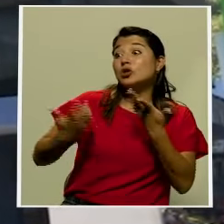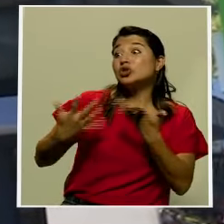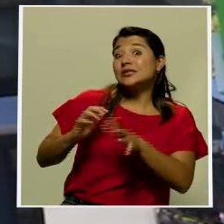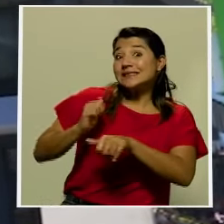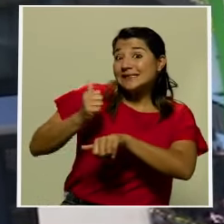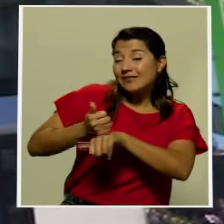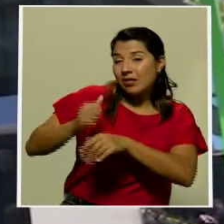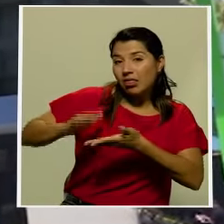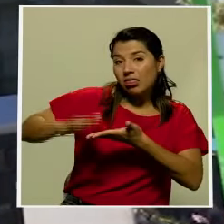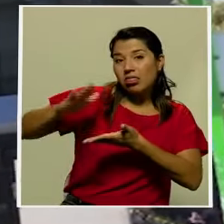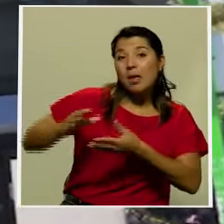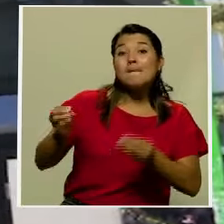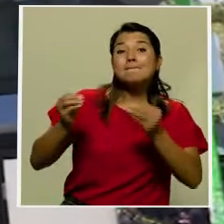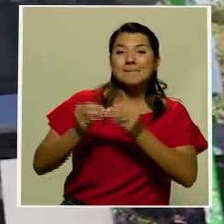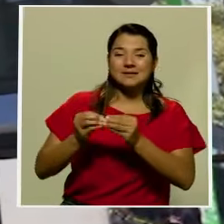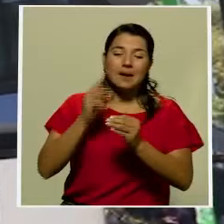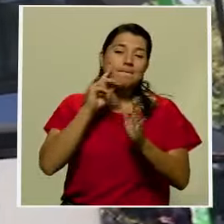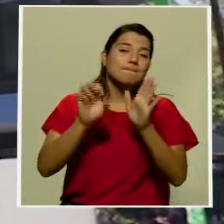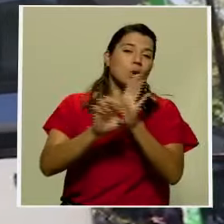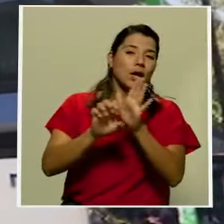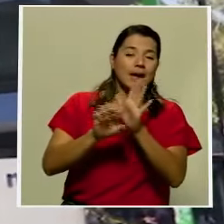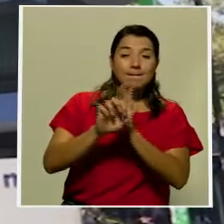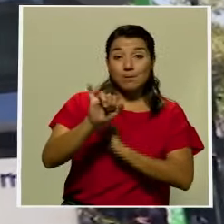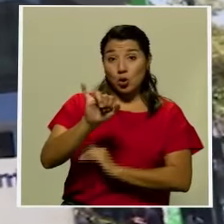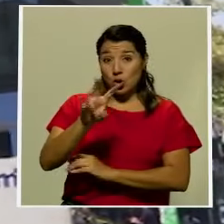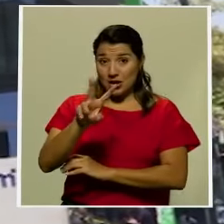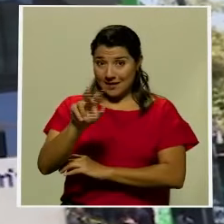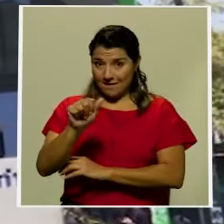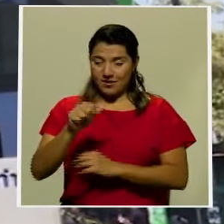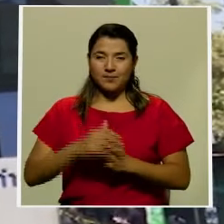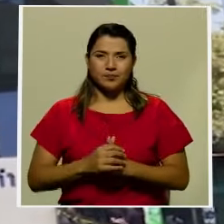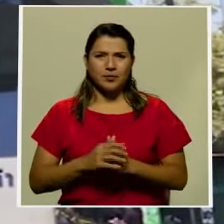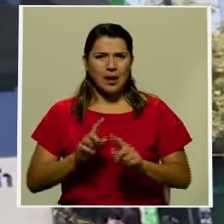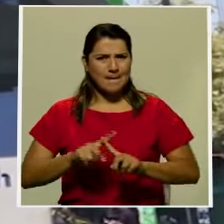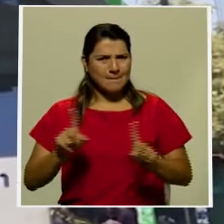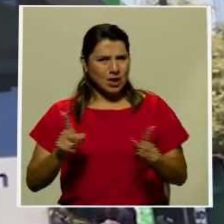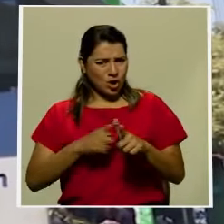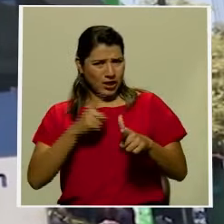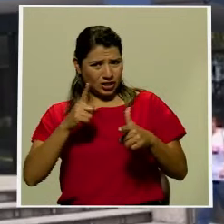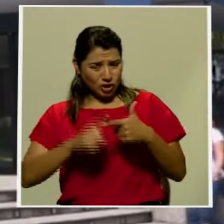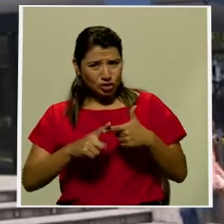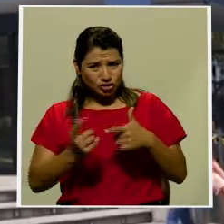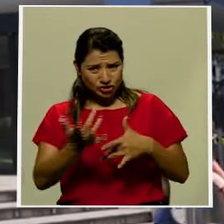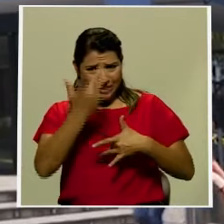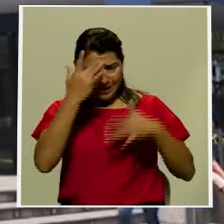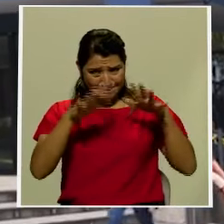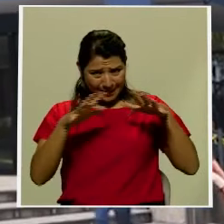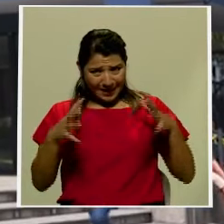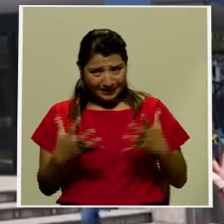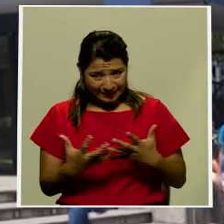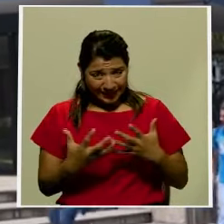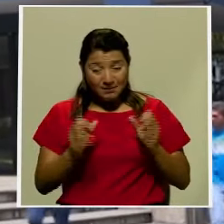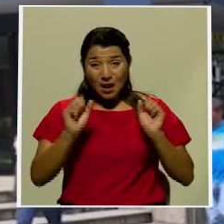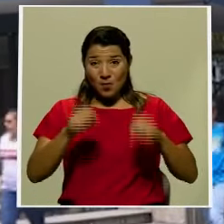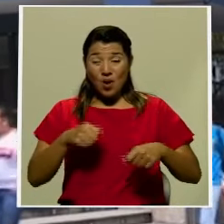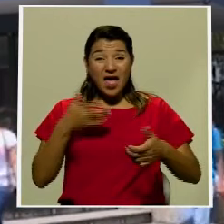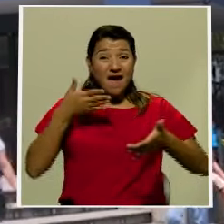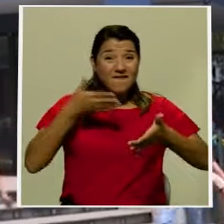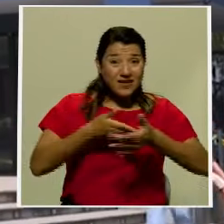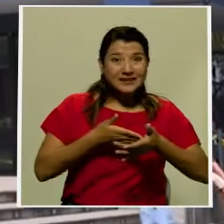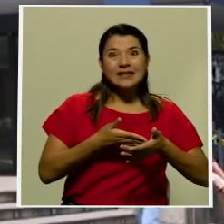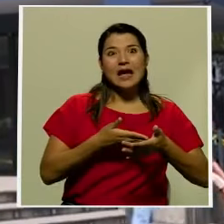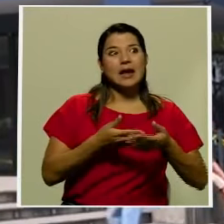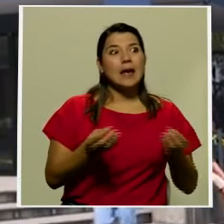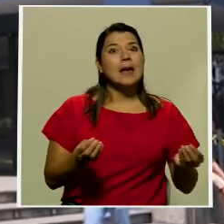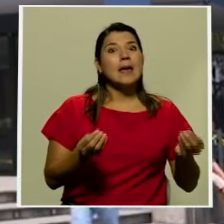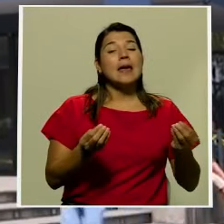impuesto del valor agregado Pero entonces, ¿podría afectar la pandemia, el desempleo, el déficit fiscal entre otros